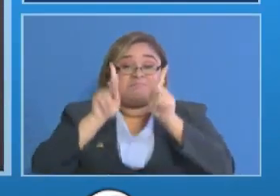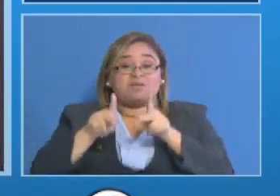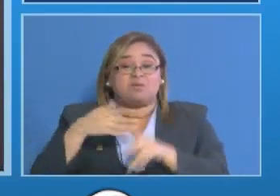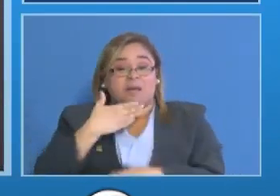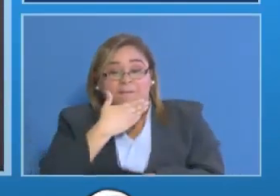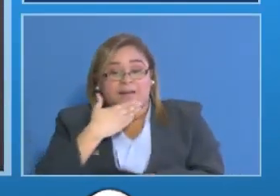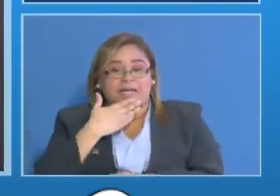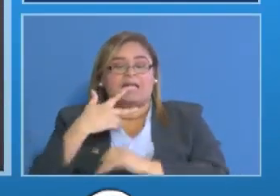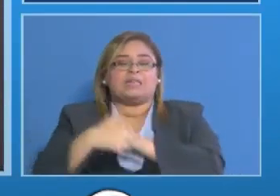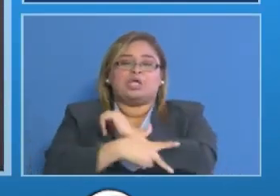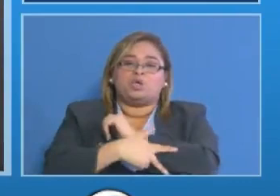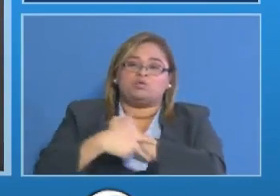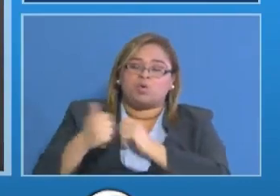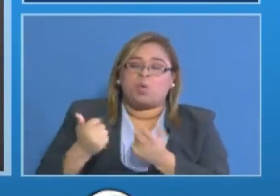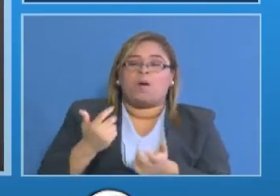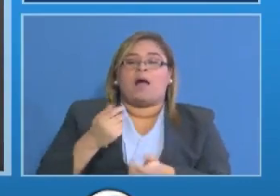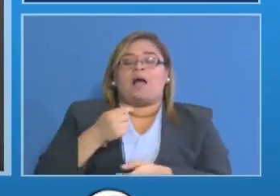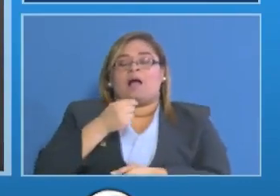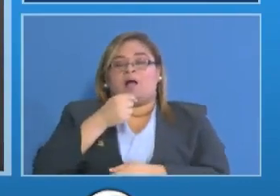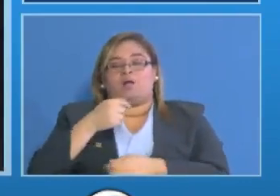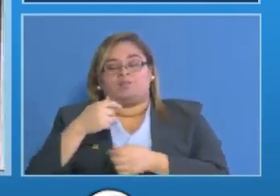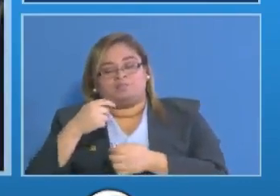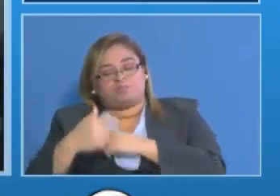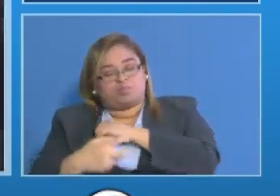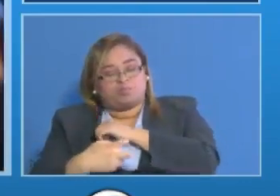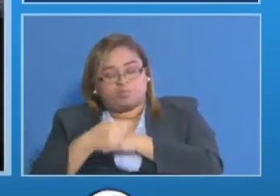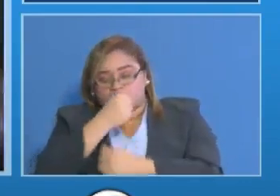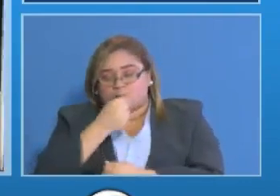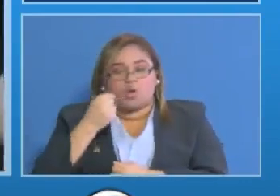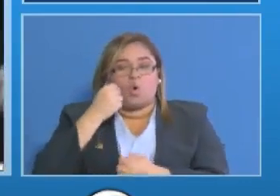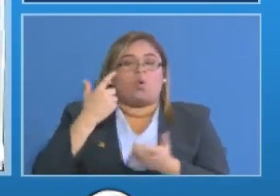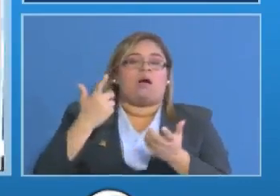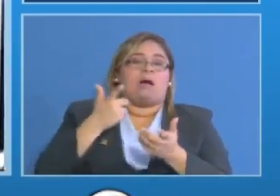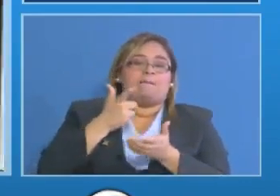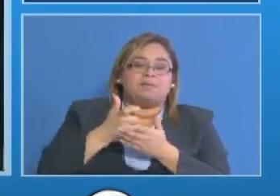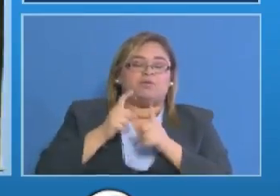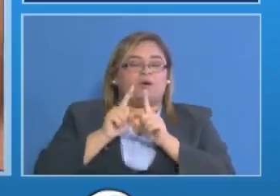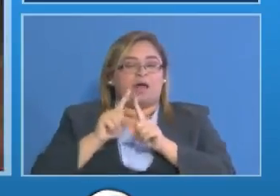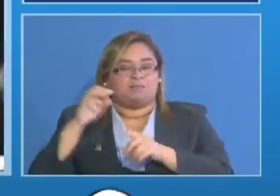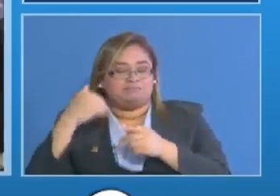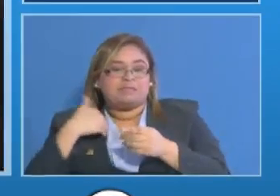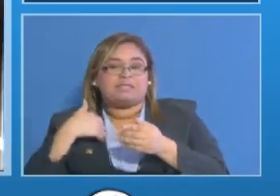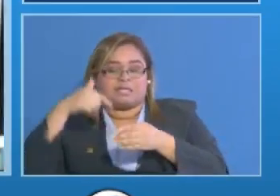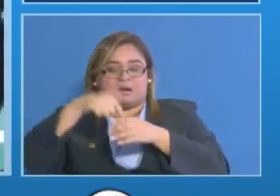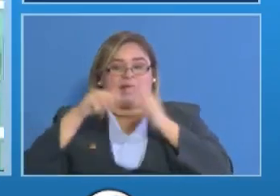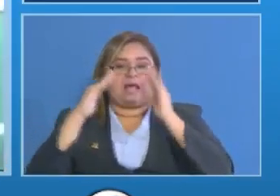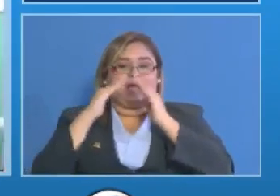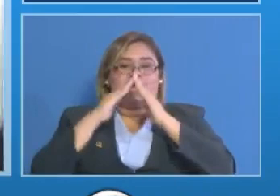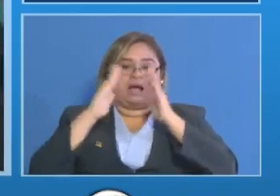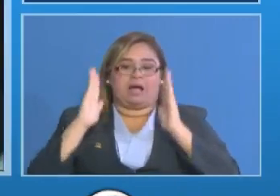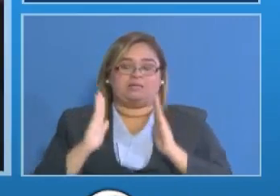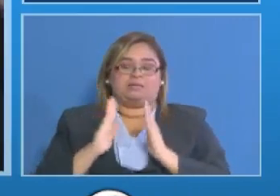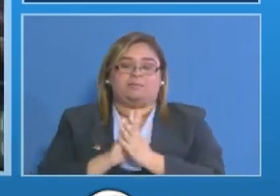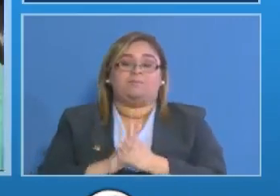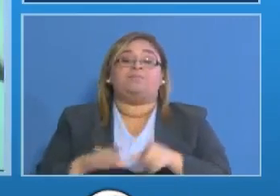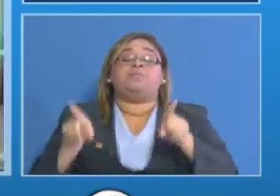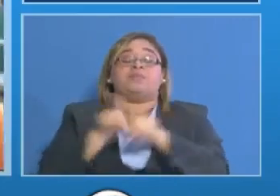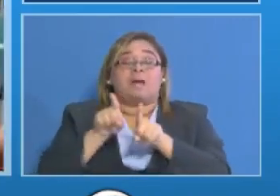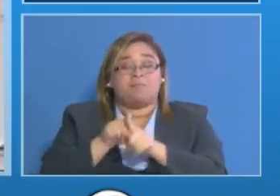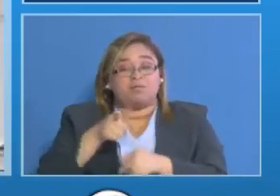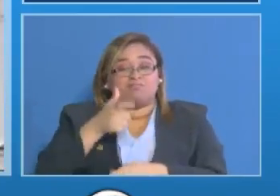droga posesión ilícita de armas de fuego presuntamente vinculados a hechos de sangre